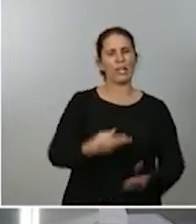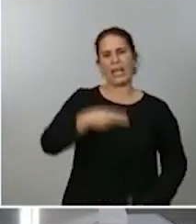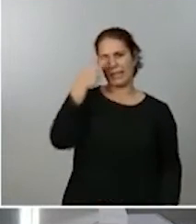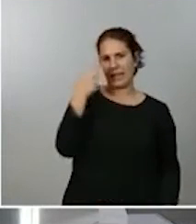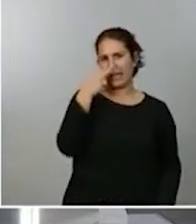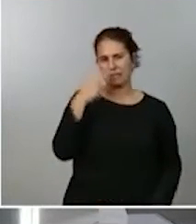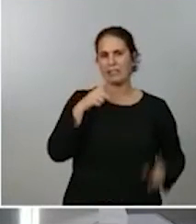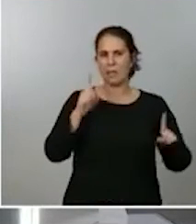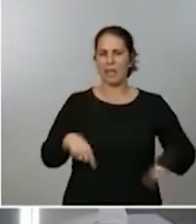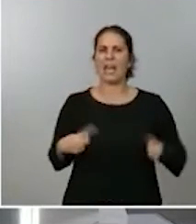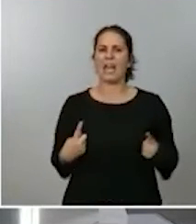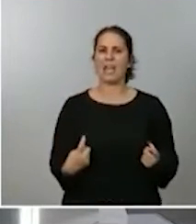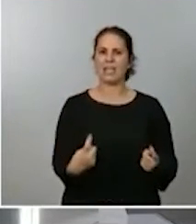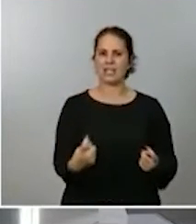familias trabajadoras también en este punto.